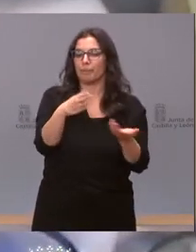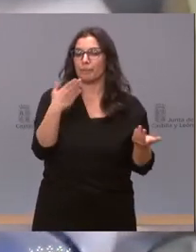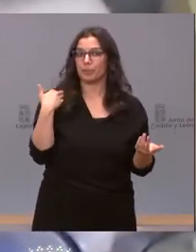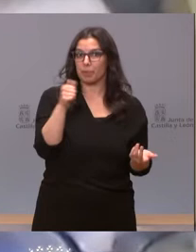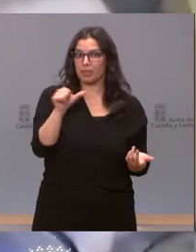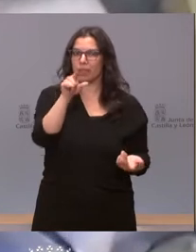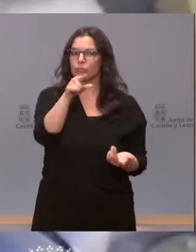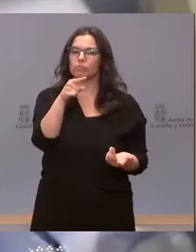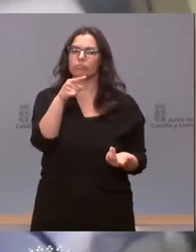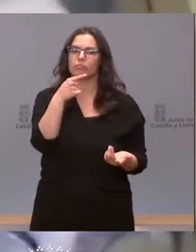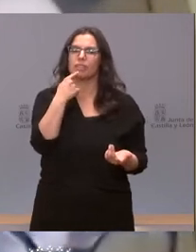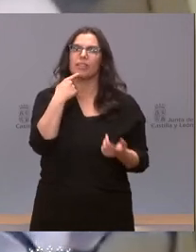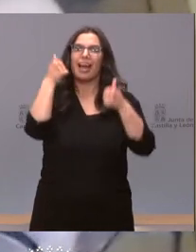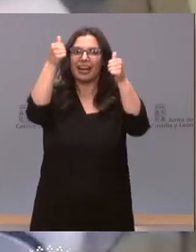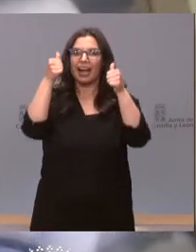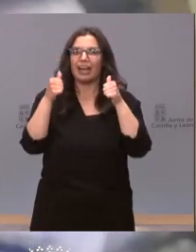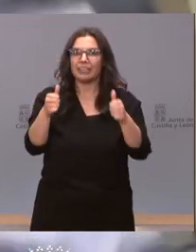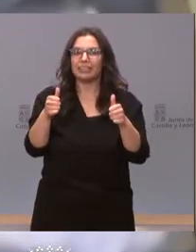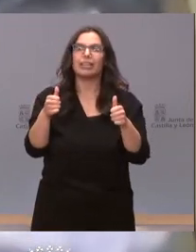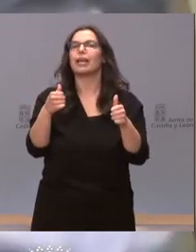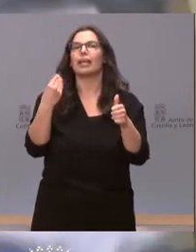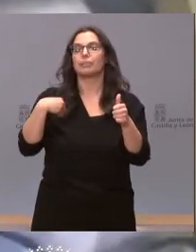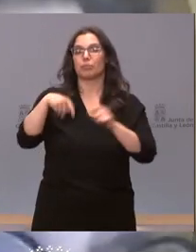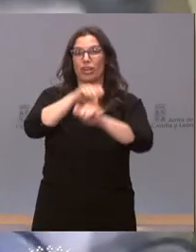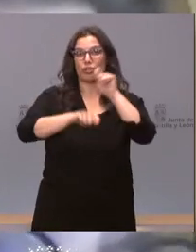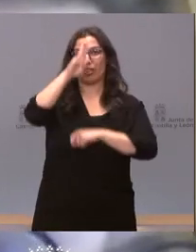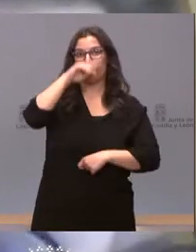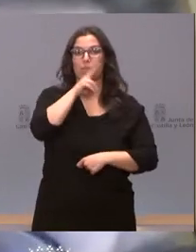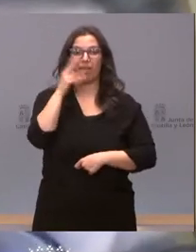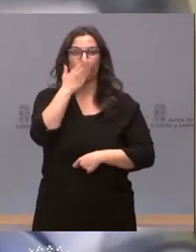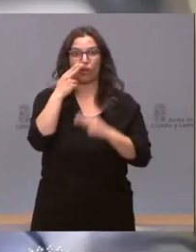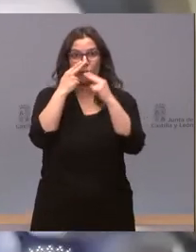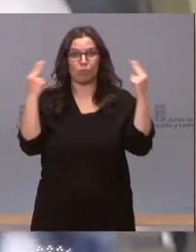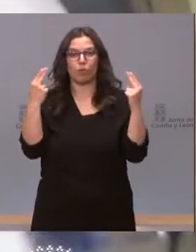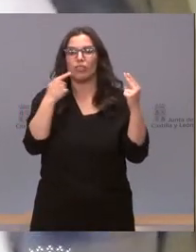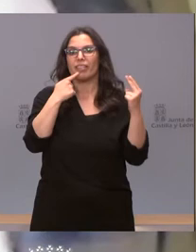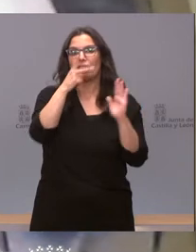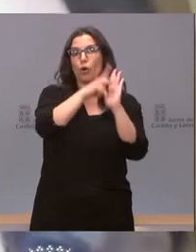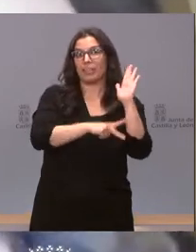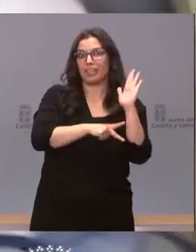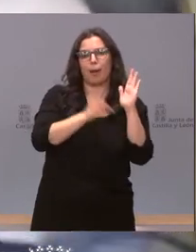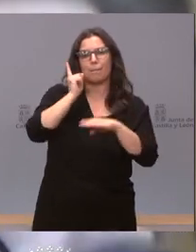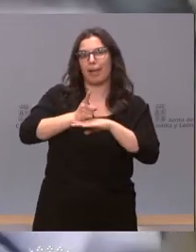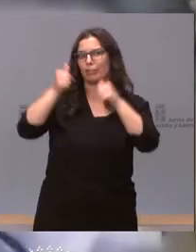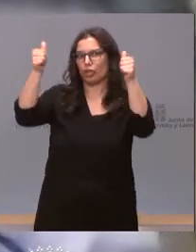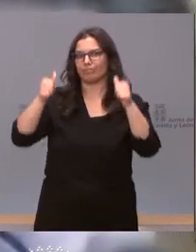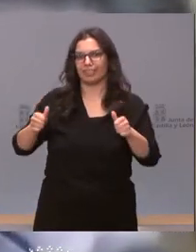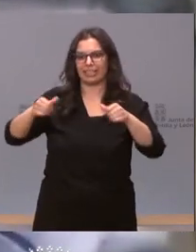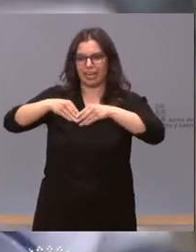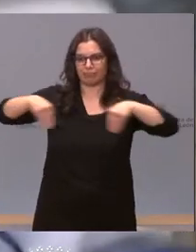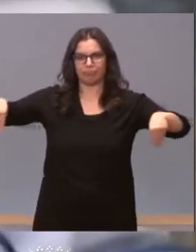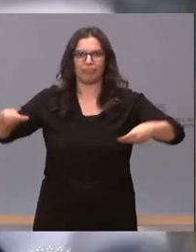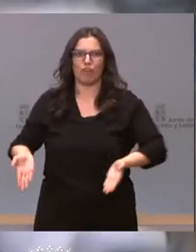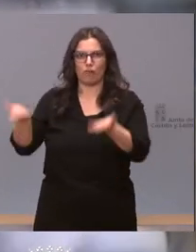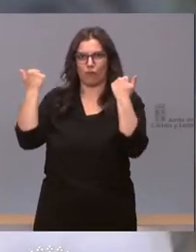justificaba la retirada de los carteles de las AMPAs en los colegios públicos en una normativa. ¿Nos podría decir qué normativa es? Porque hemos